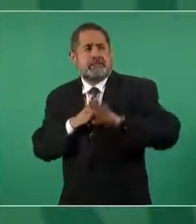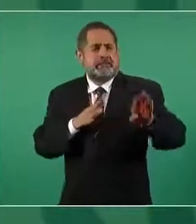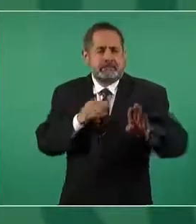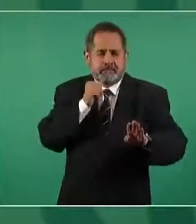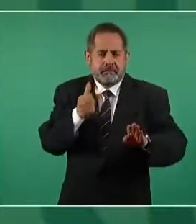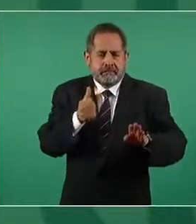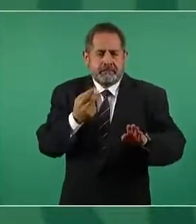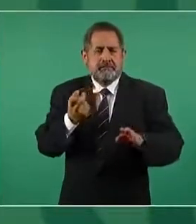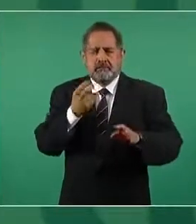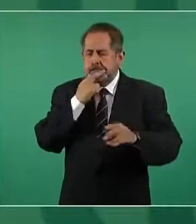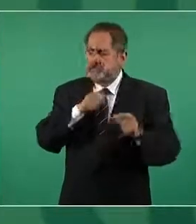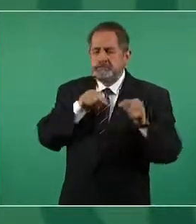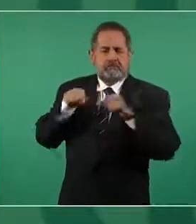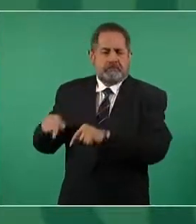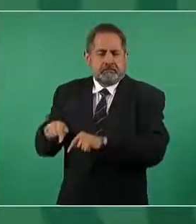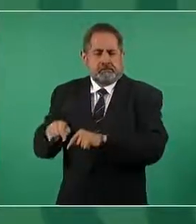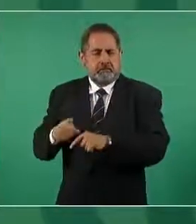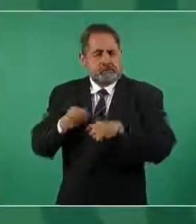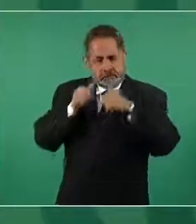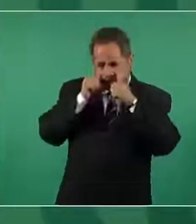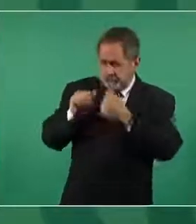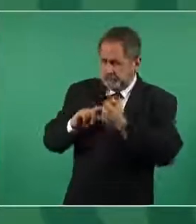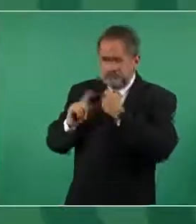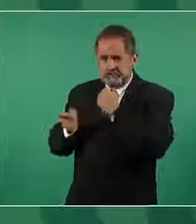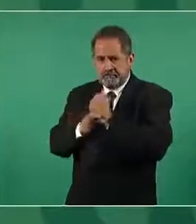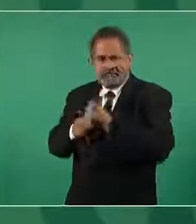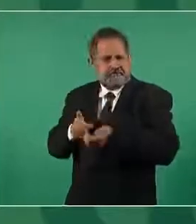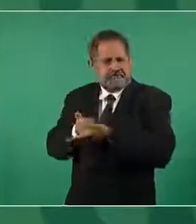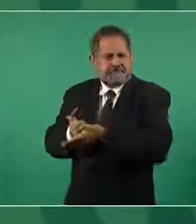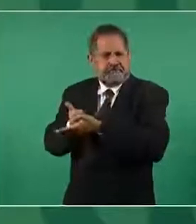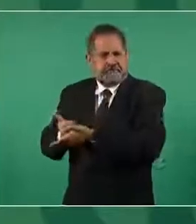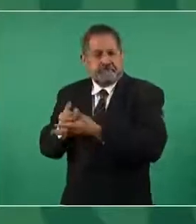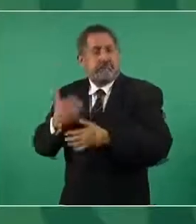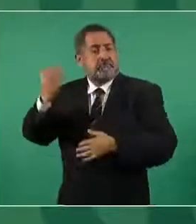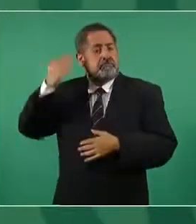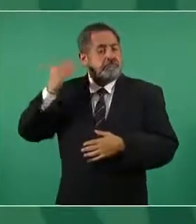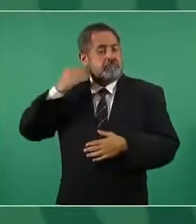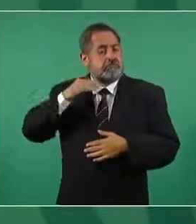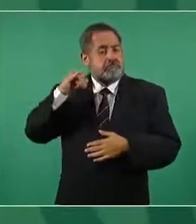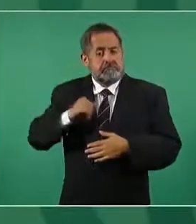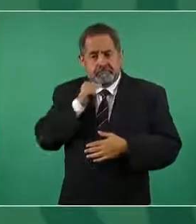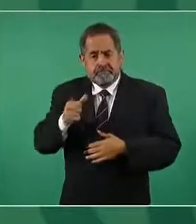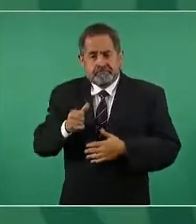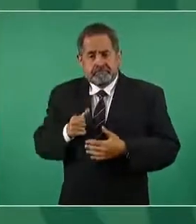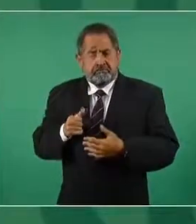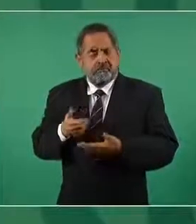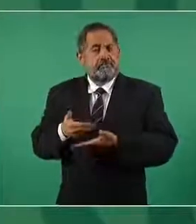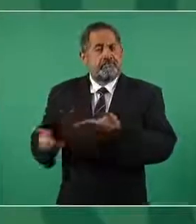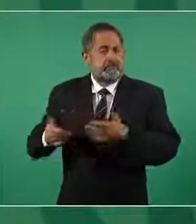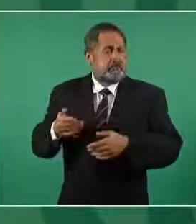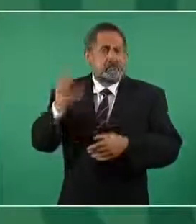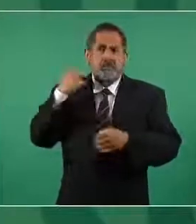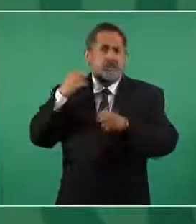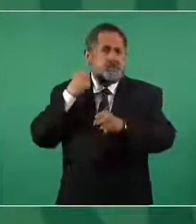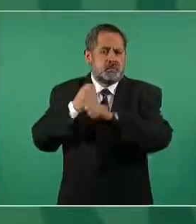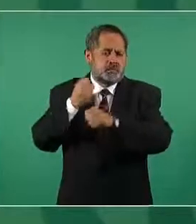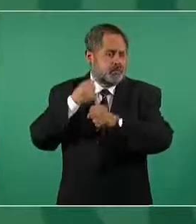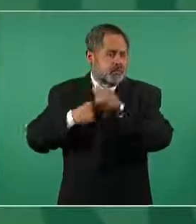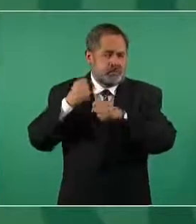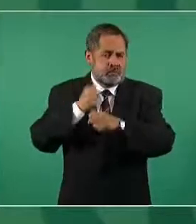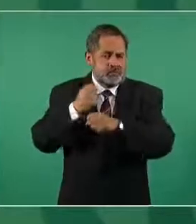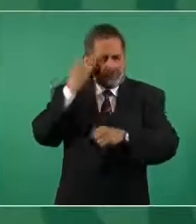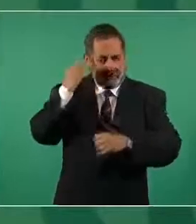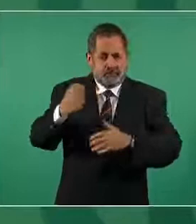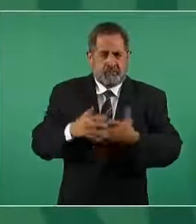entonces hay que atender eso que no se ha hecho durante muchísimo